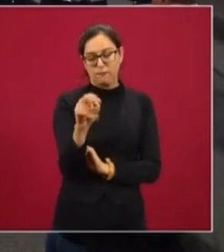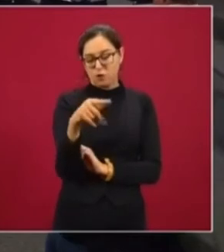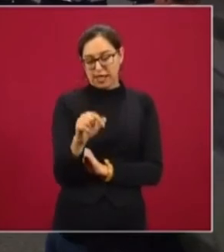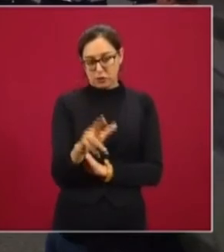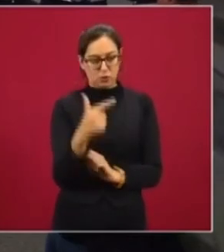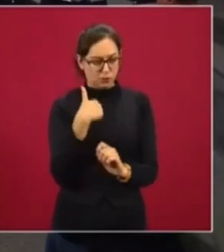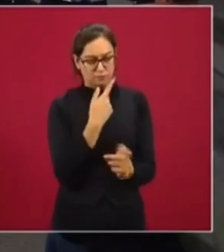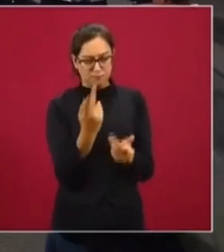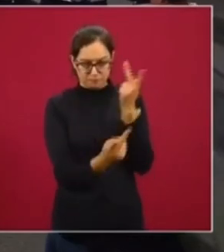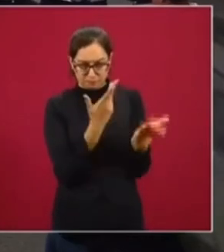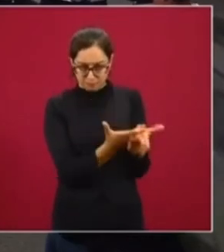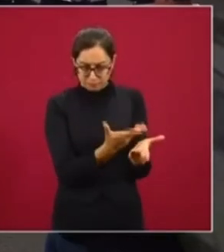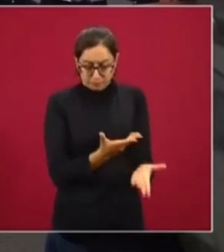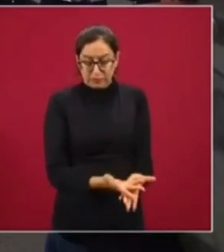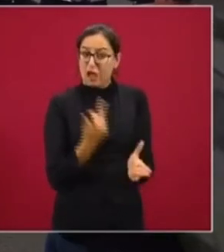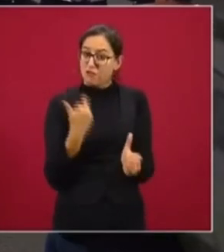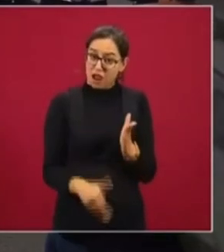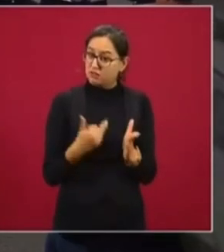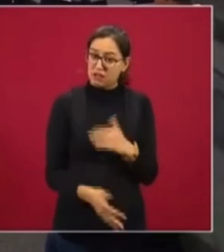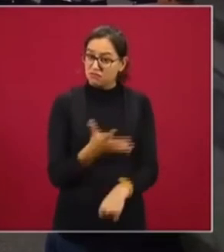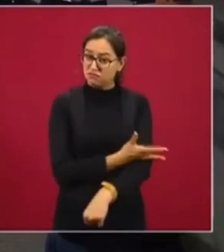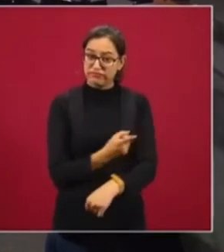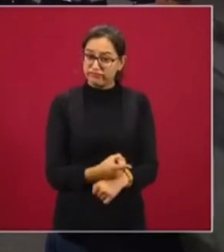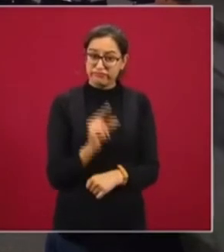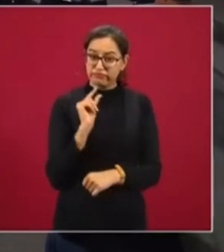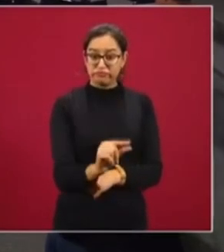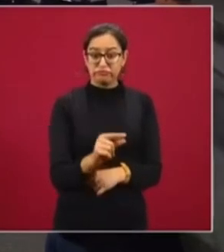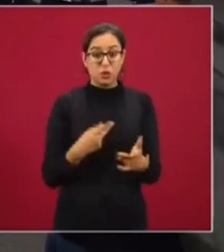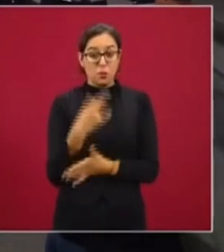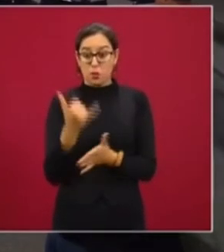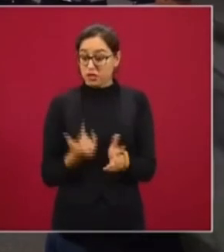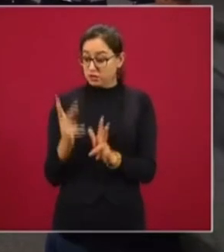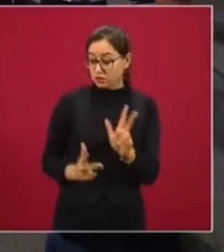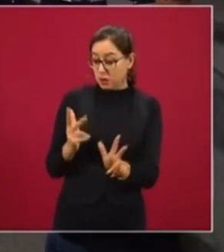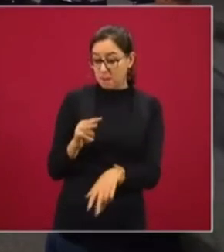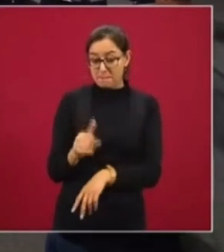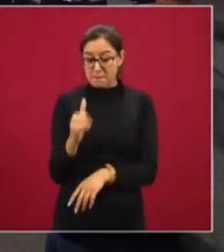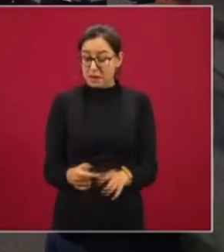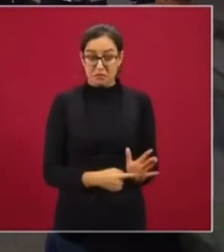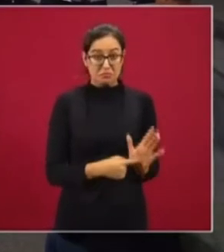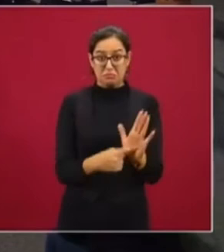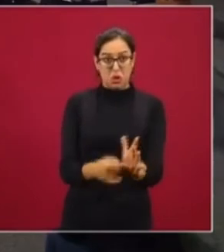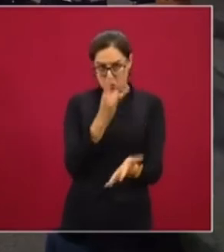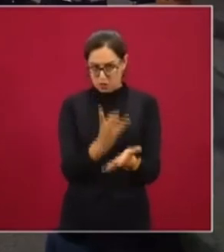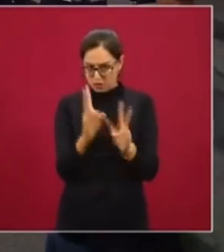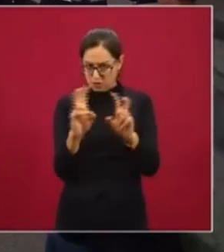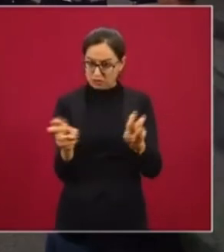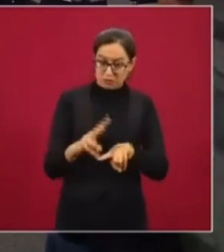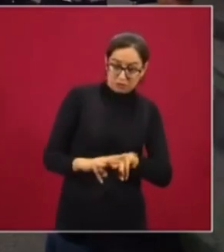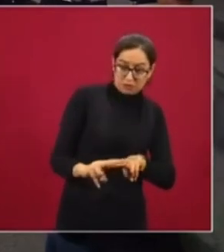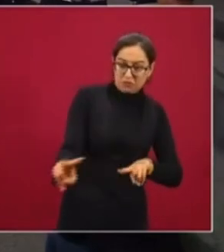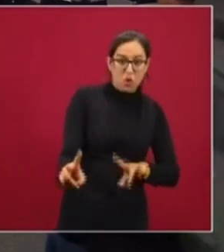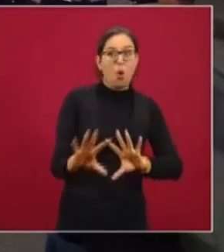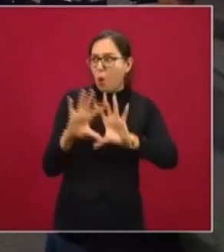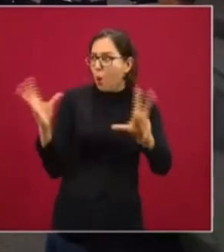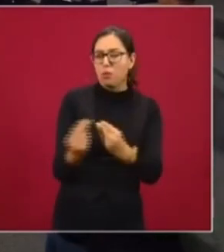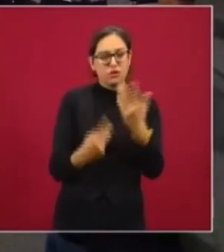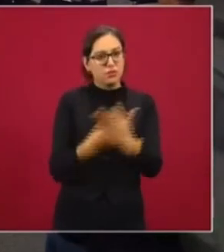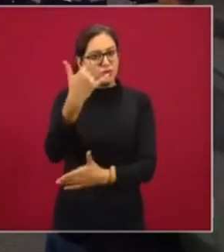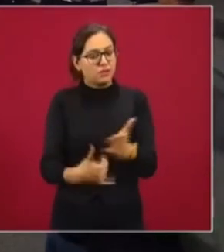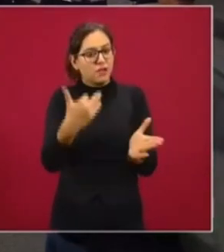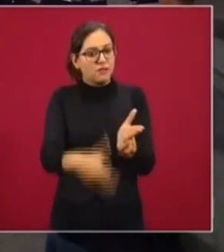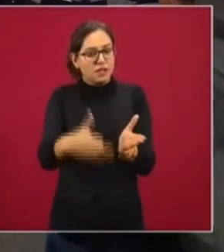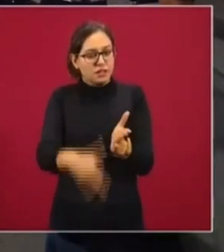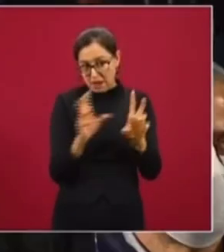poca transparencia que hay para presentar el proyecto del Tren Maya, no me refiero solo a una cuestión de las vías, sino el proyecto en su conjunto, como por ejemplo